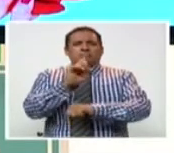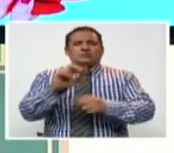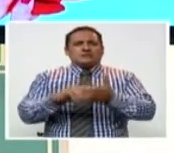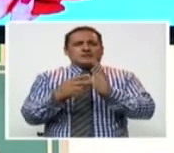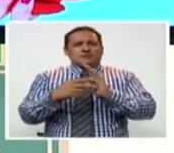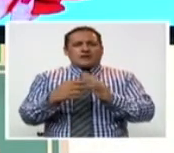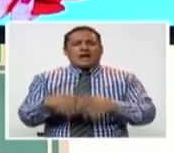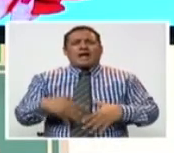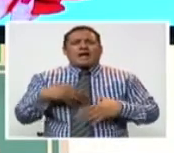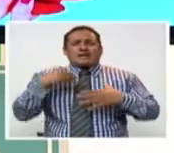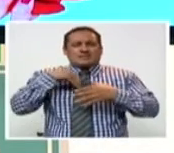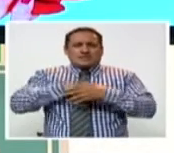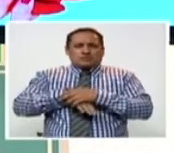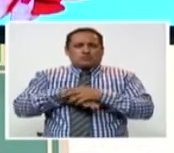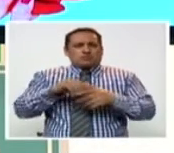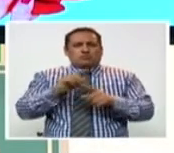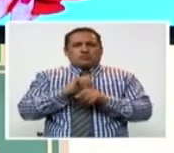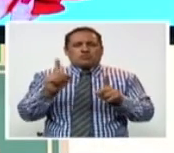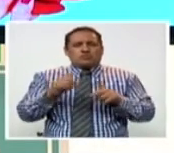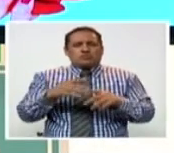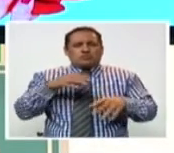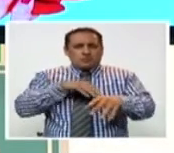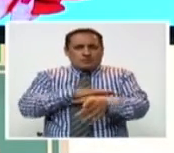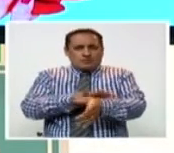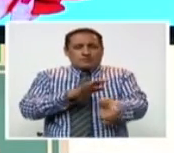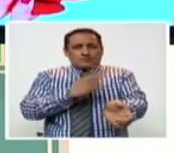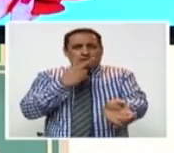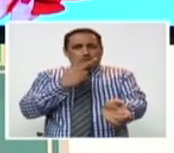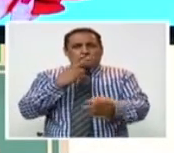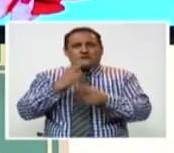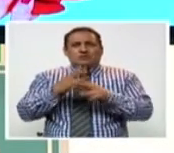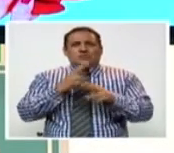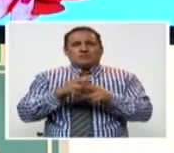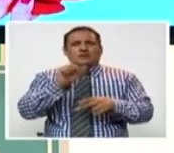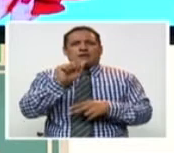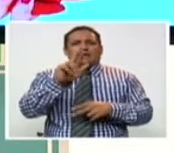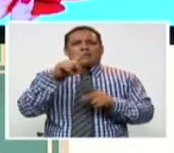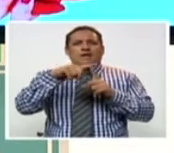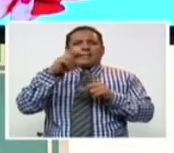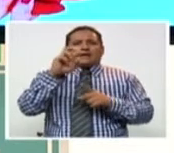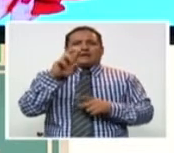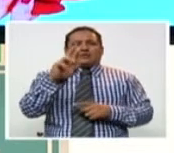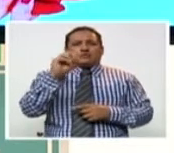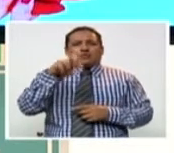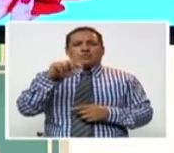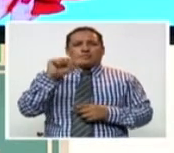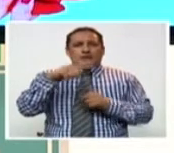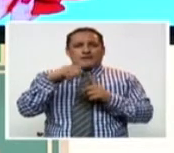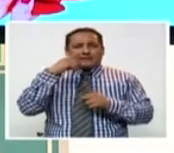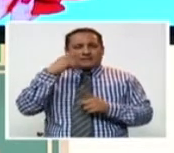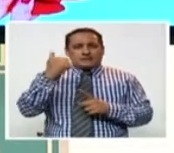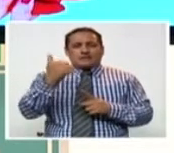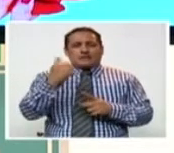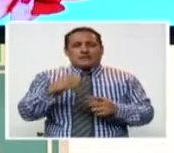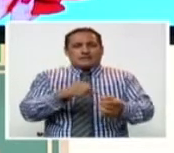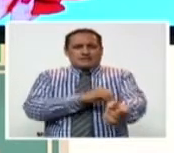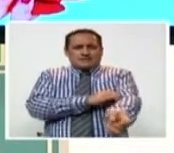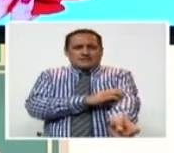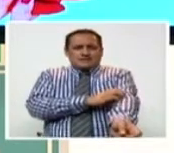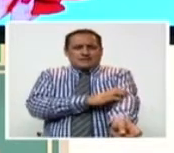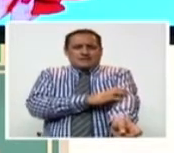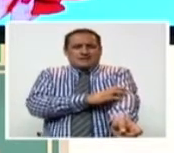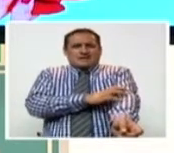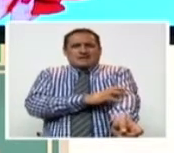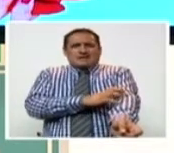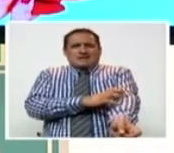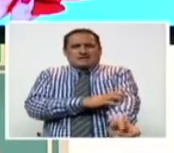No es que sangren en la parte interna de las articulaciones. Eso se denomina artropatía. La articulación crece